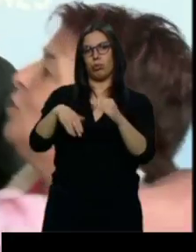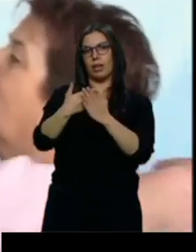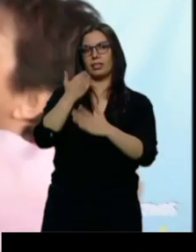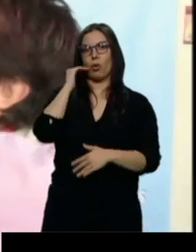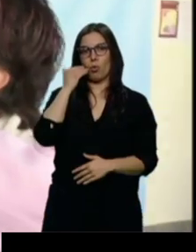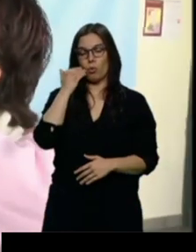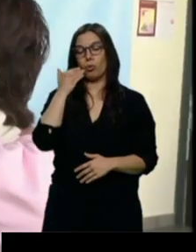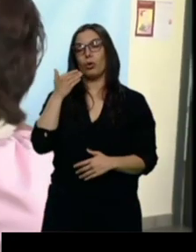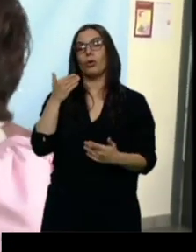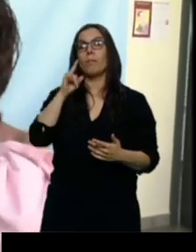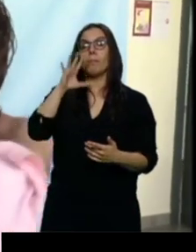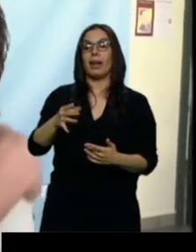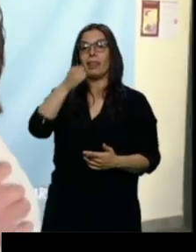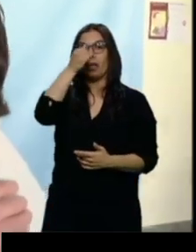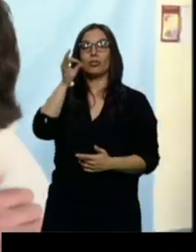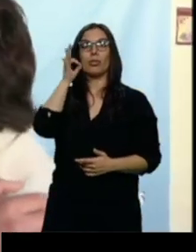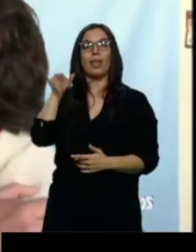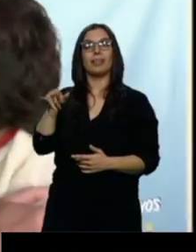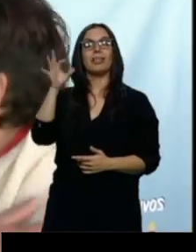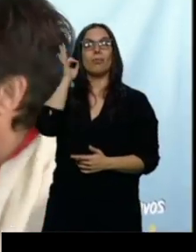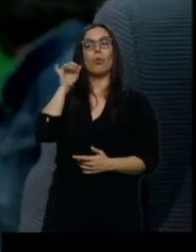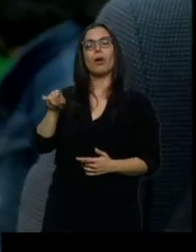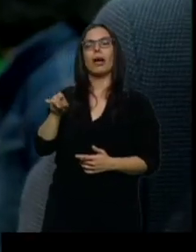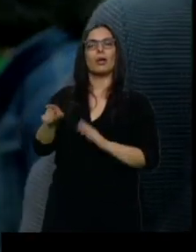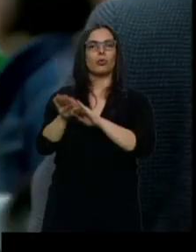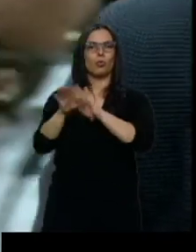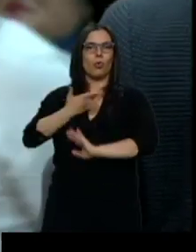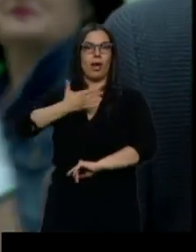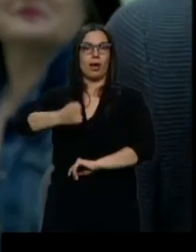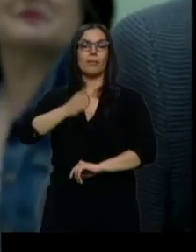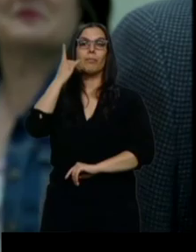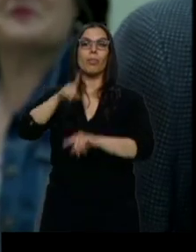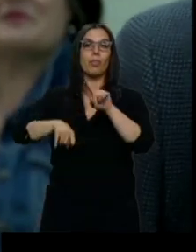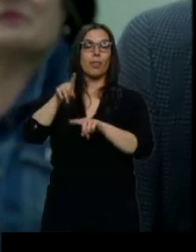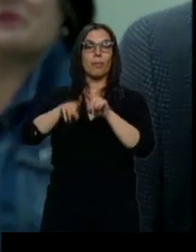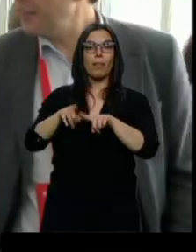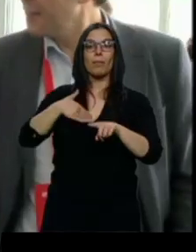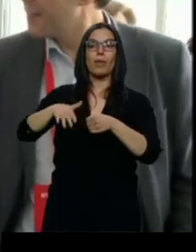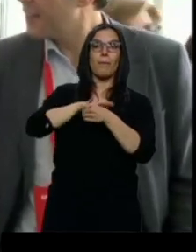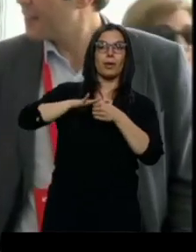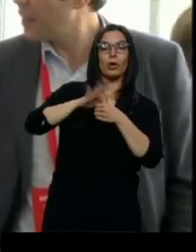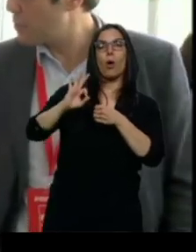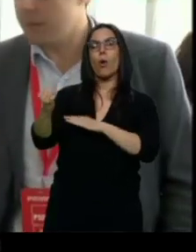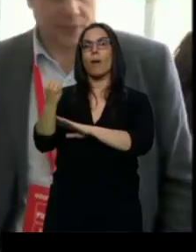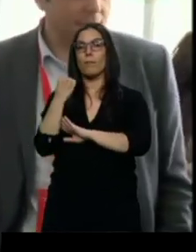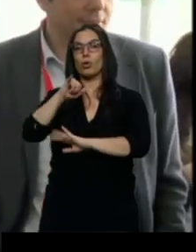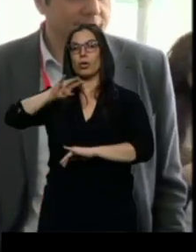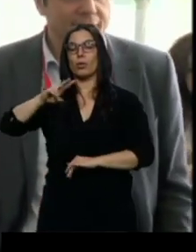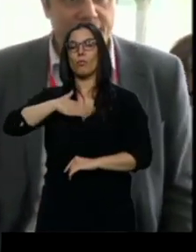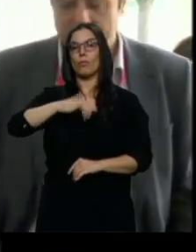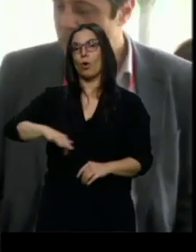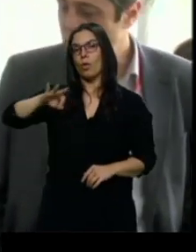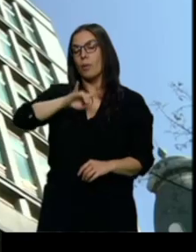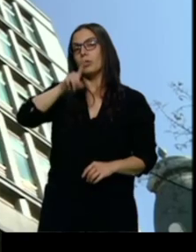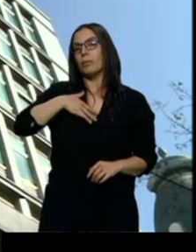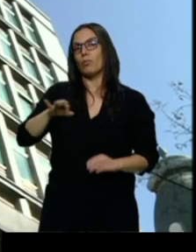Clara Luquero mantendrá la alcaldía, aunque depende de las negociaciones que lo haga en minoría o con el apoyo de Izquierda Unida, Podemos o incluso de la formación